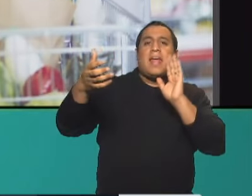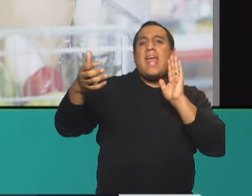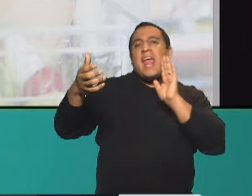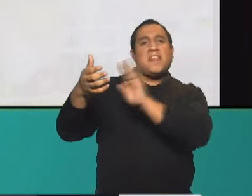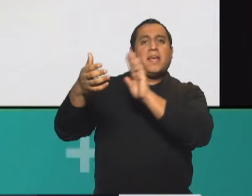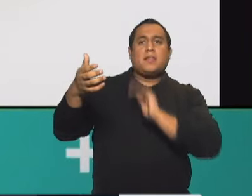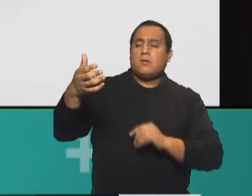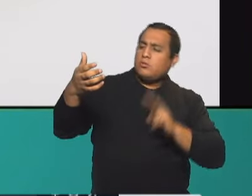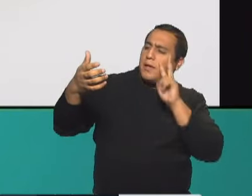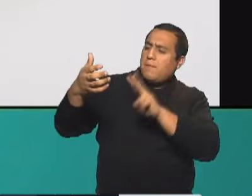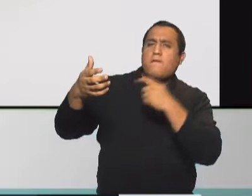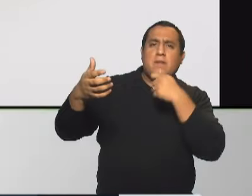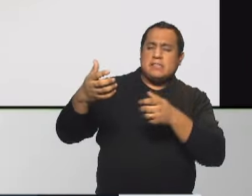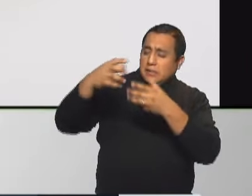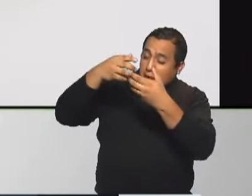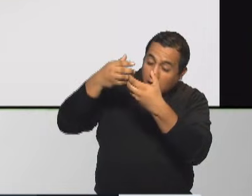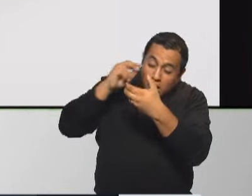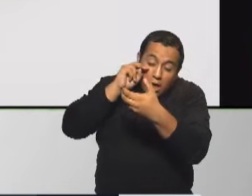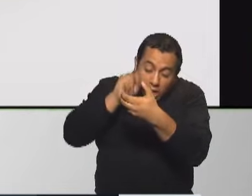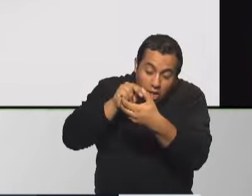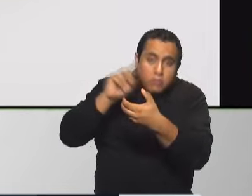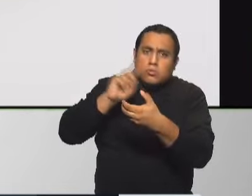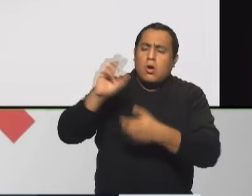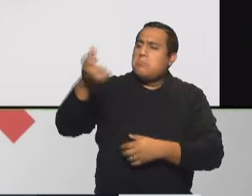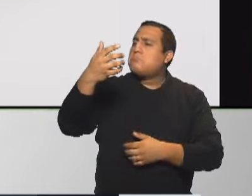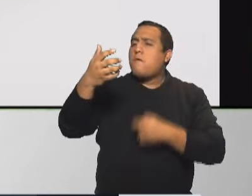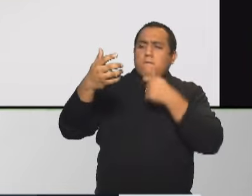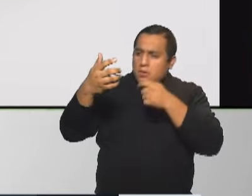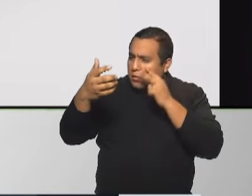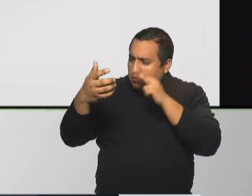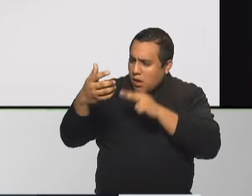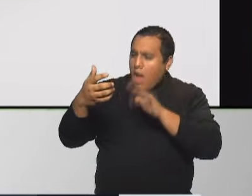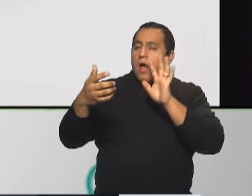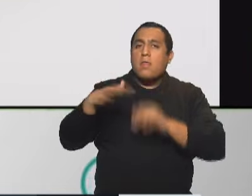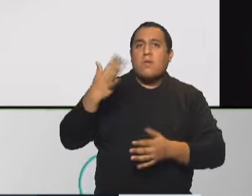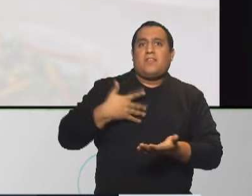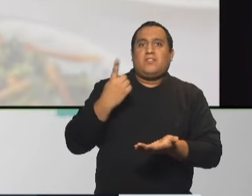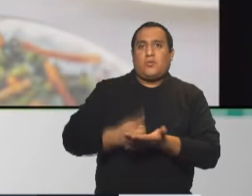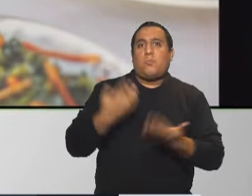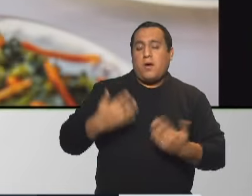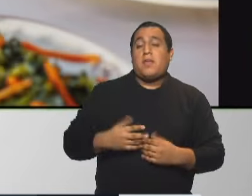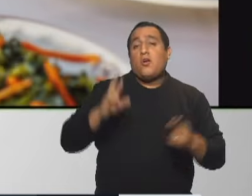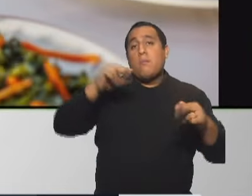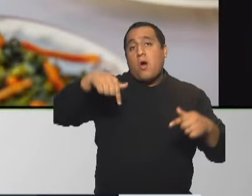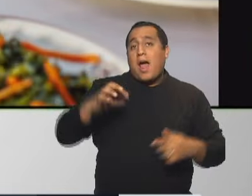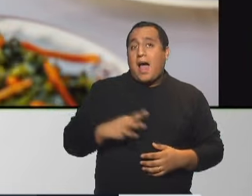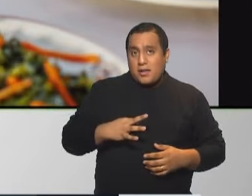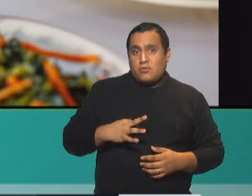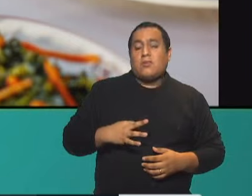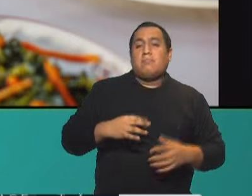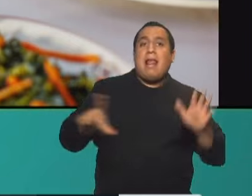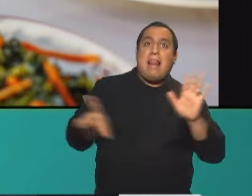mucho más visible, que nos va a dar el poder de decidir. De eso se trata. Y esperamos que realmente este año sea ley